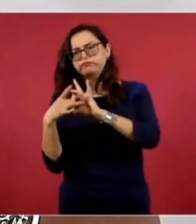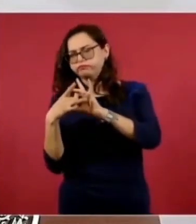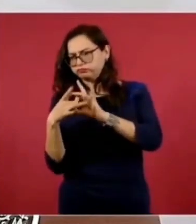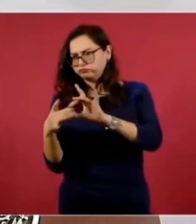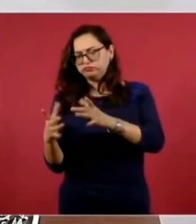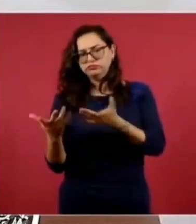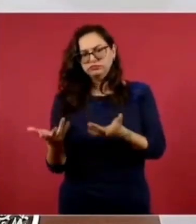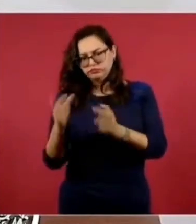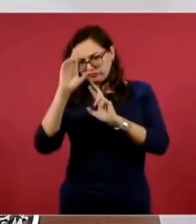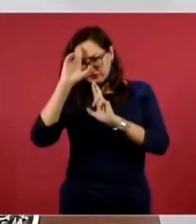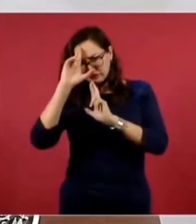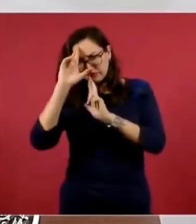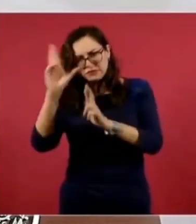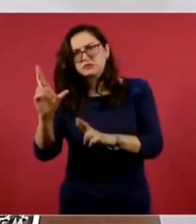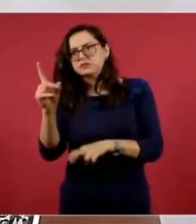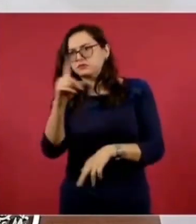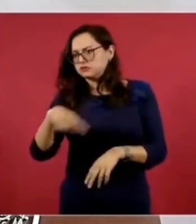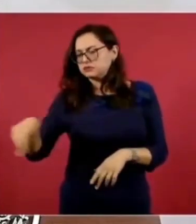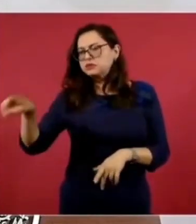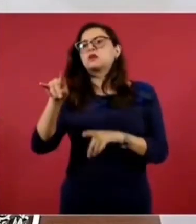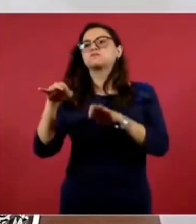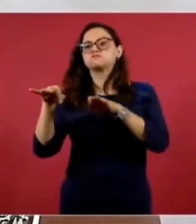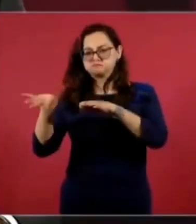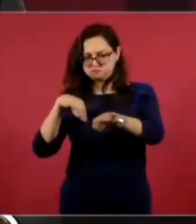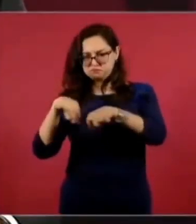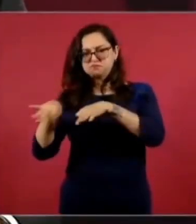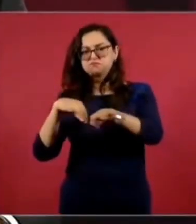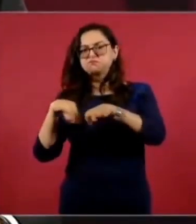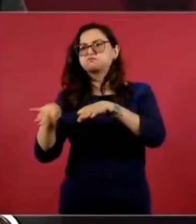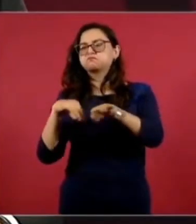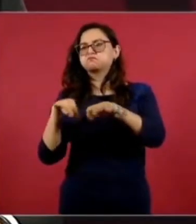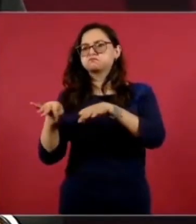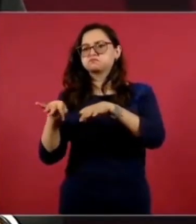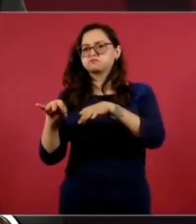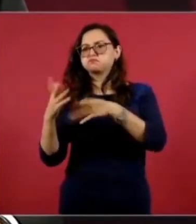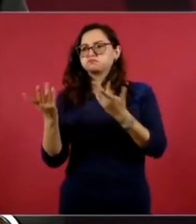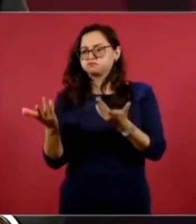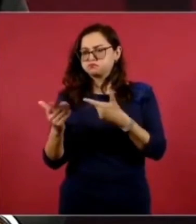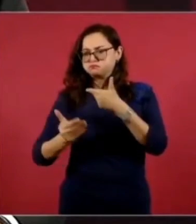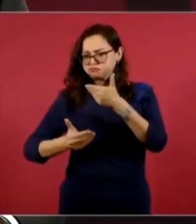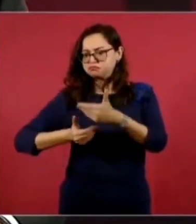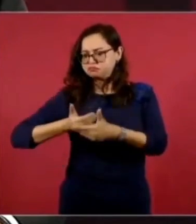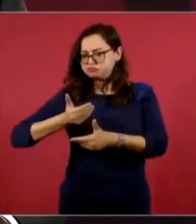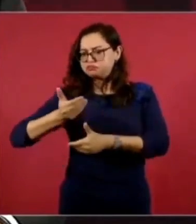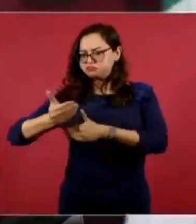un pueblo progresista.